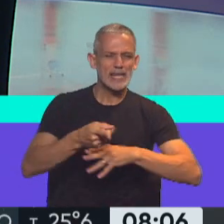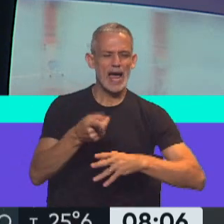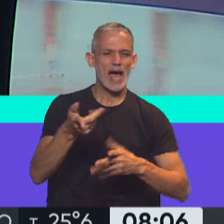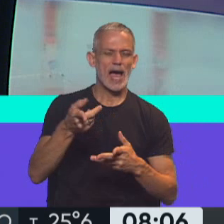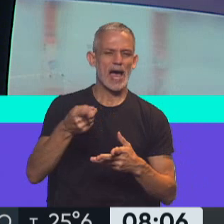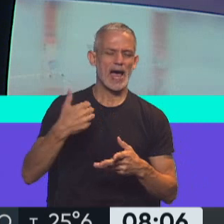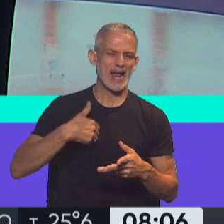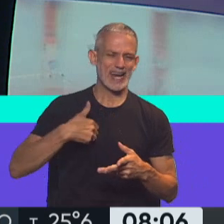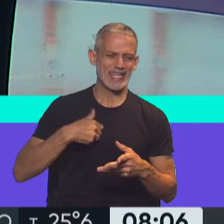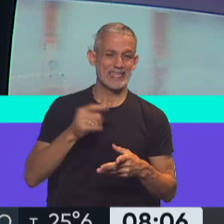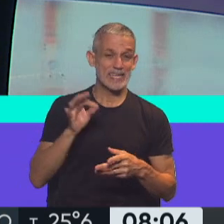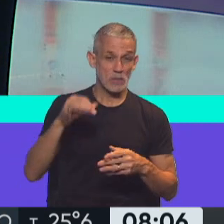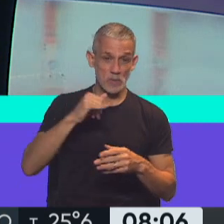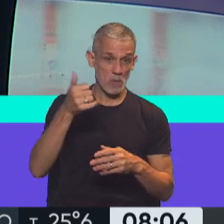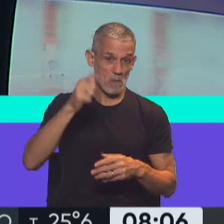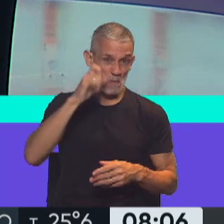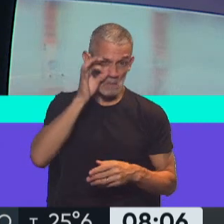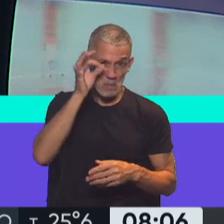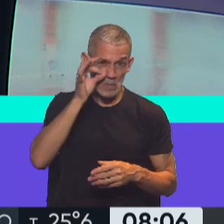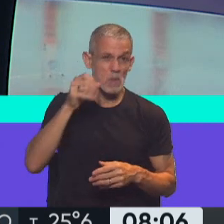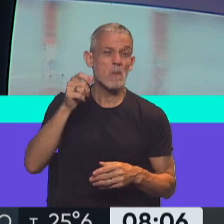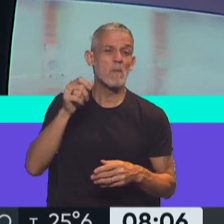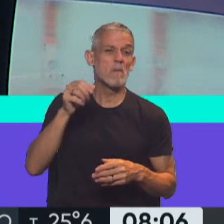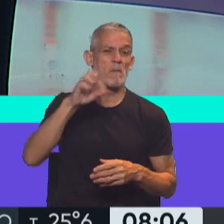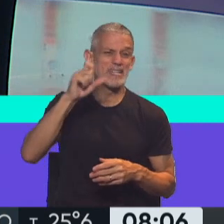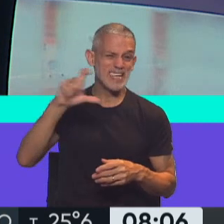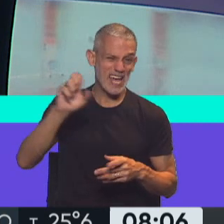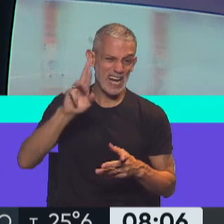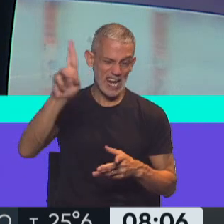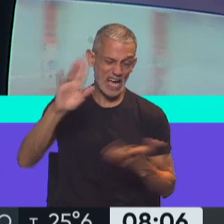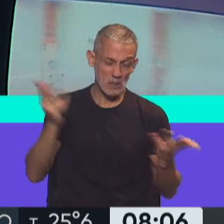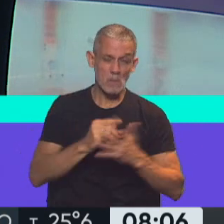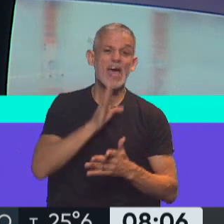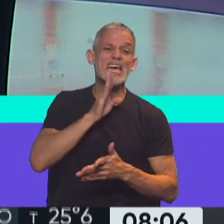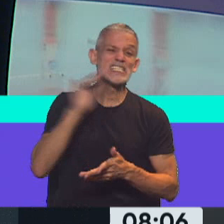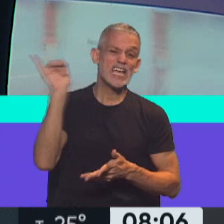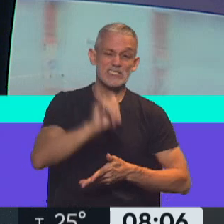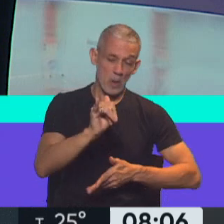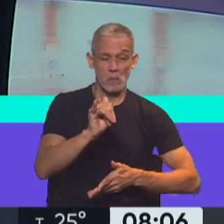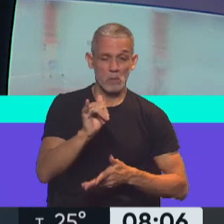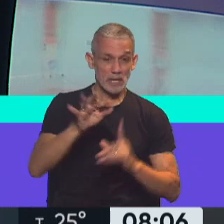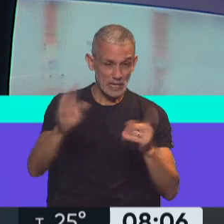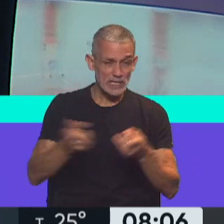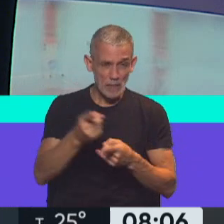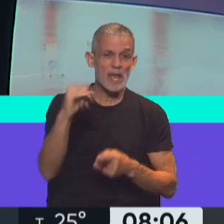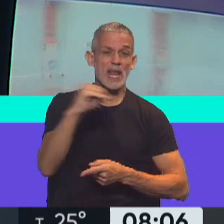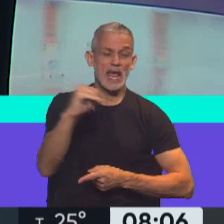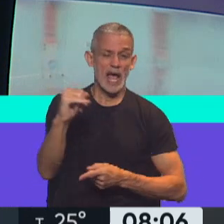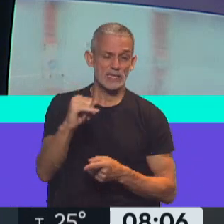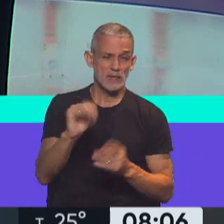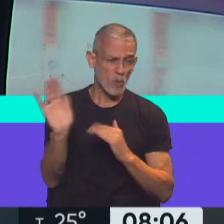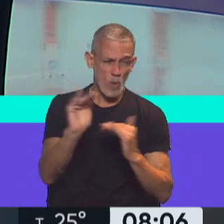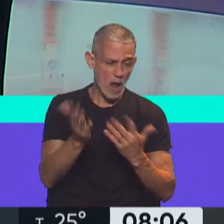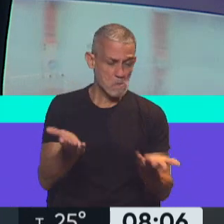protocolo con PCR negativa. Luego, al arribar a Estéiza, también realiza un test rápido que también arroja resultados